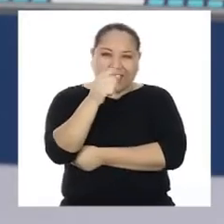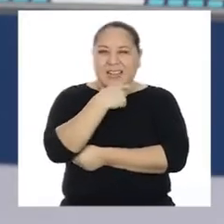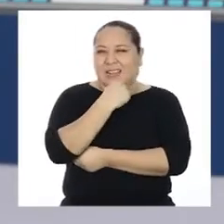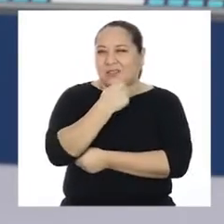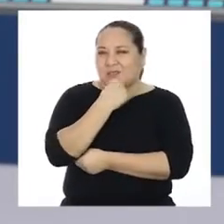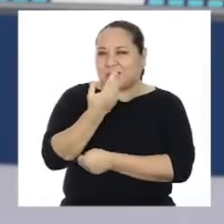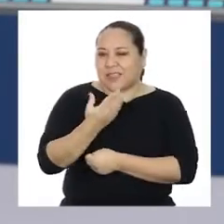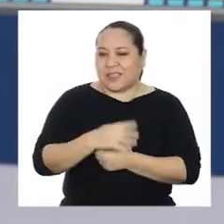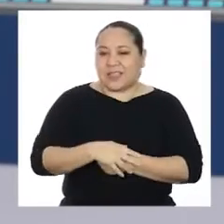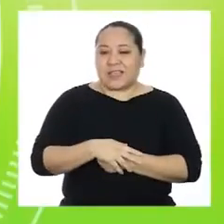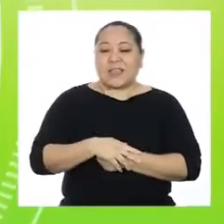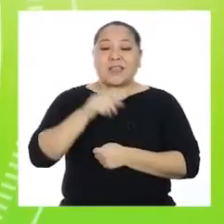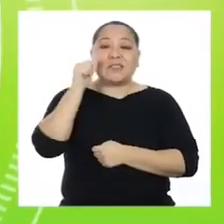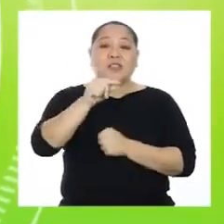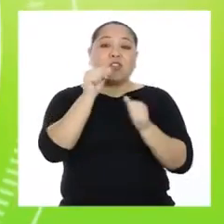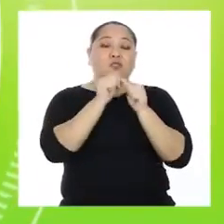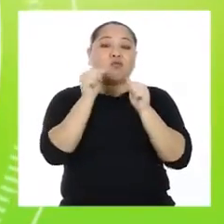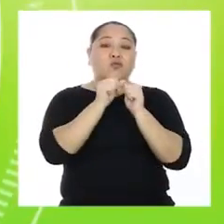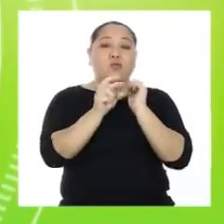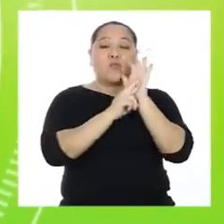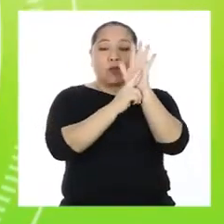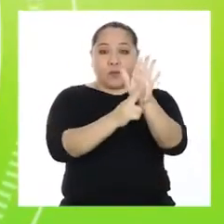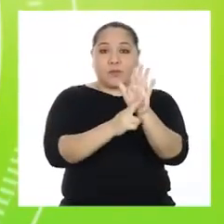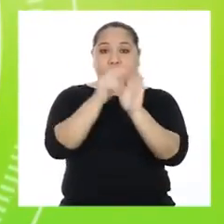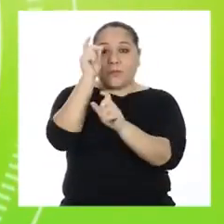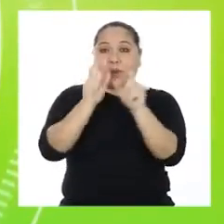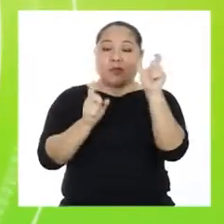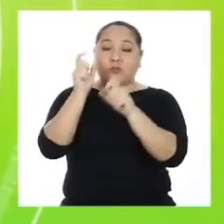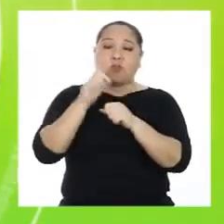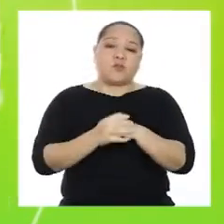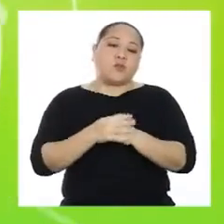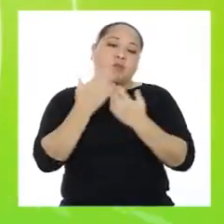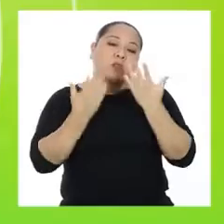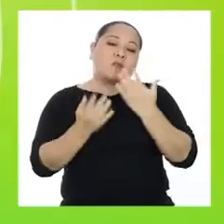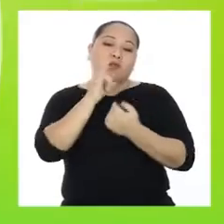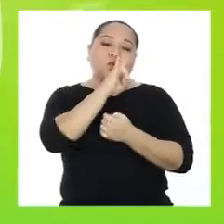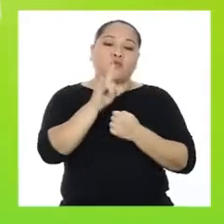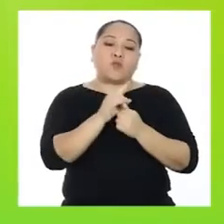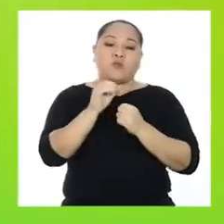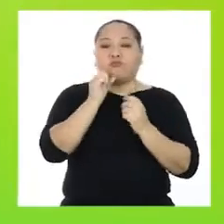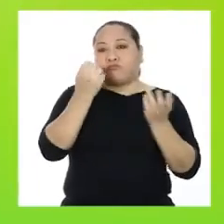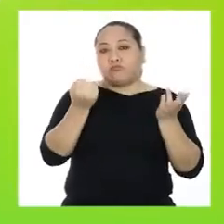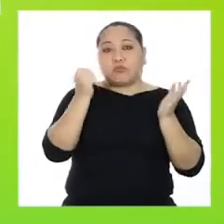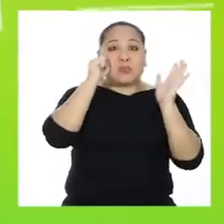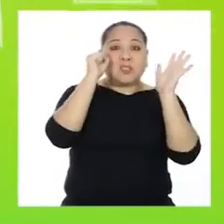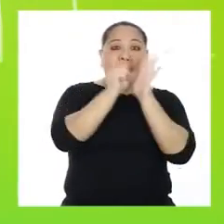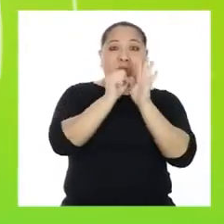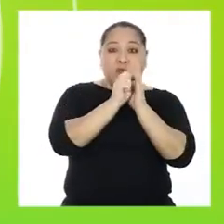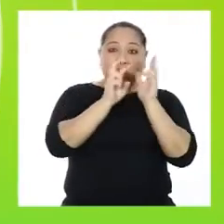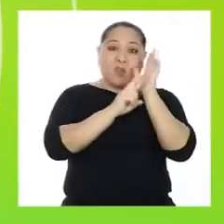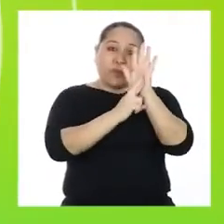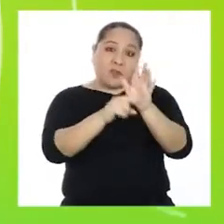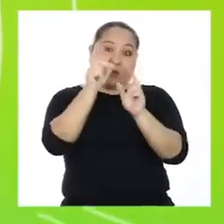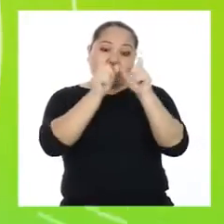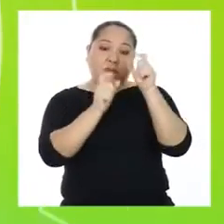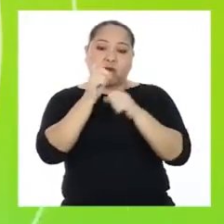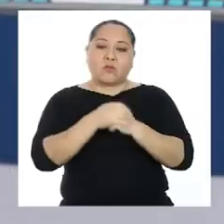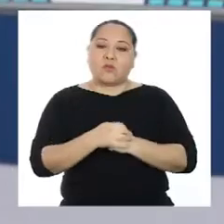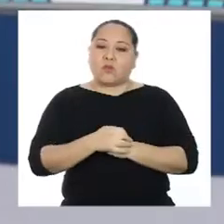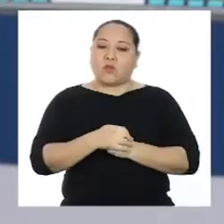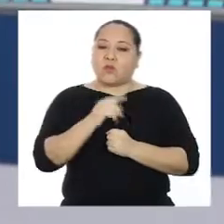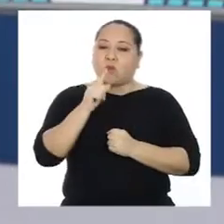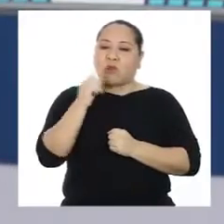¿Qué les gustaría? Si las cantidades representan personas, deberíamos usar íconos que representen personas.